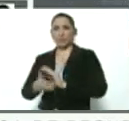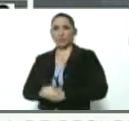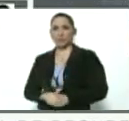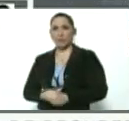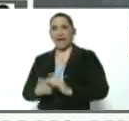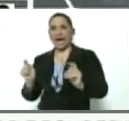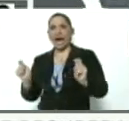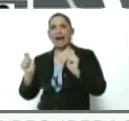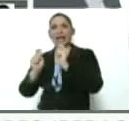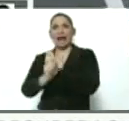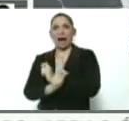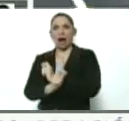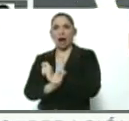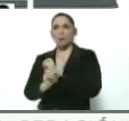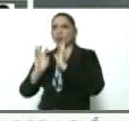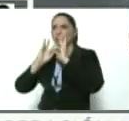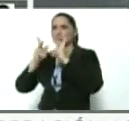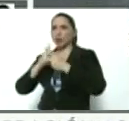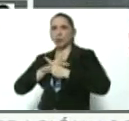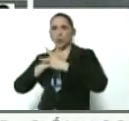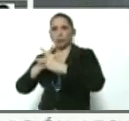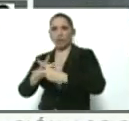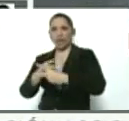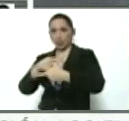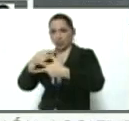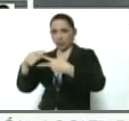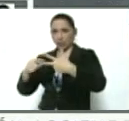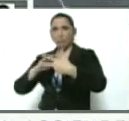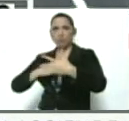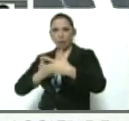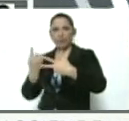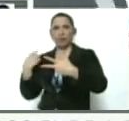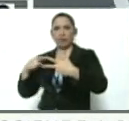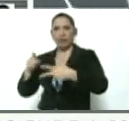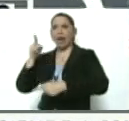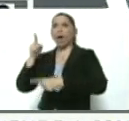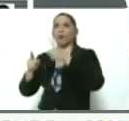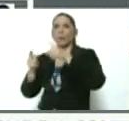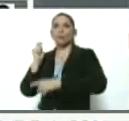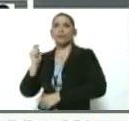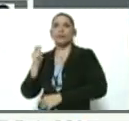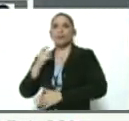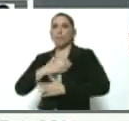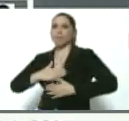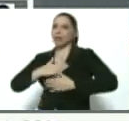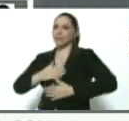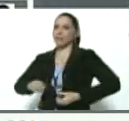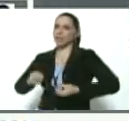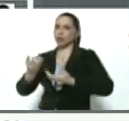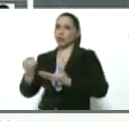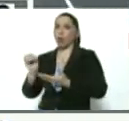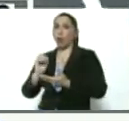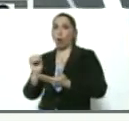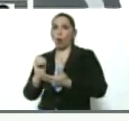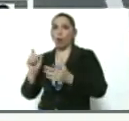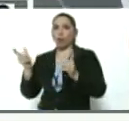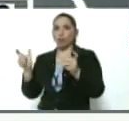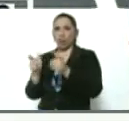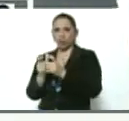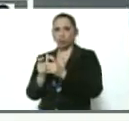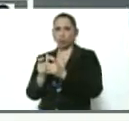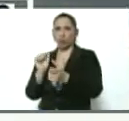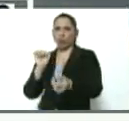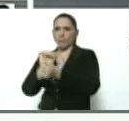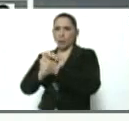cambio de confesiones voluntarias, ellos puedan tener algún tipo de beneficio y algún tipo de reducción de la pena.